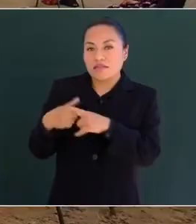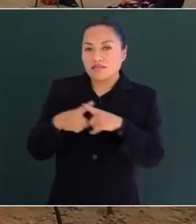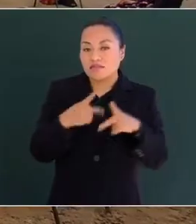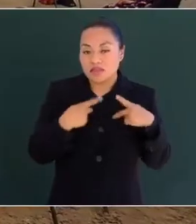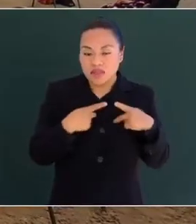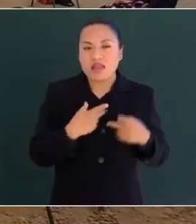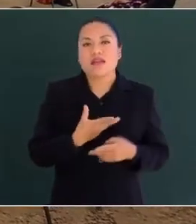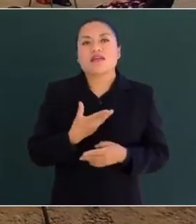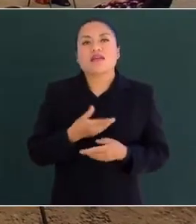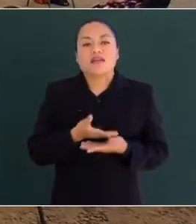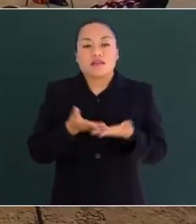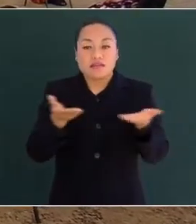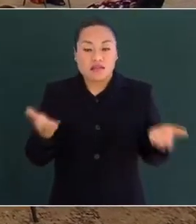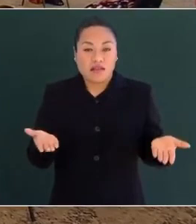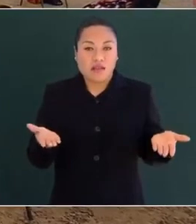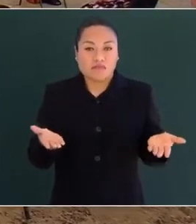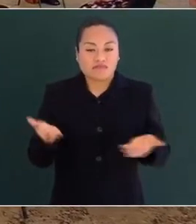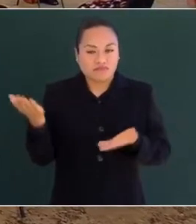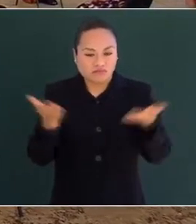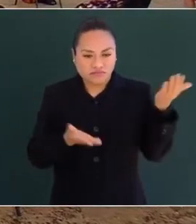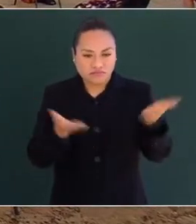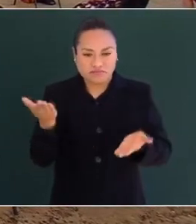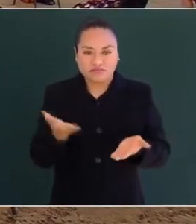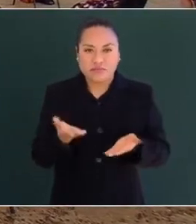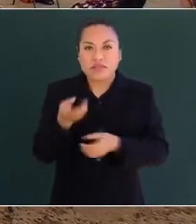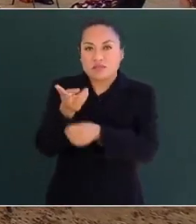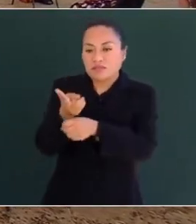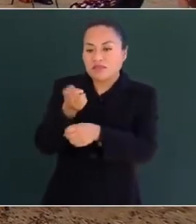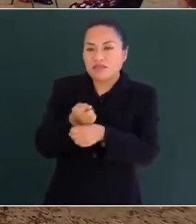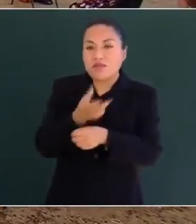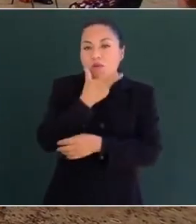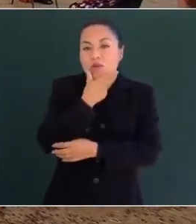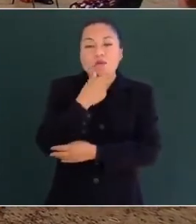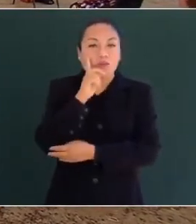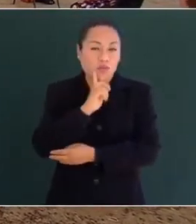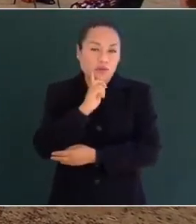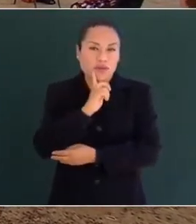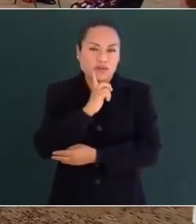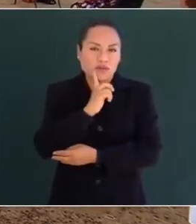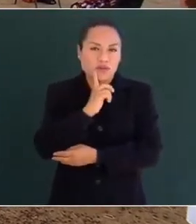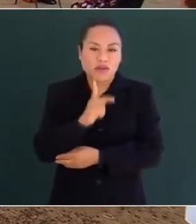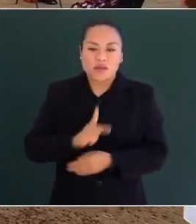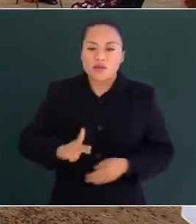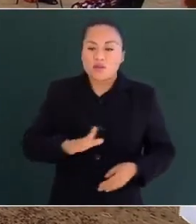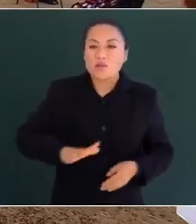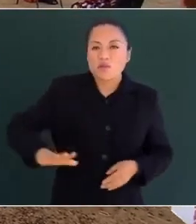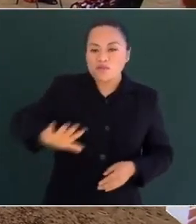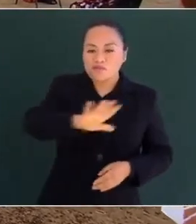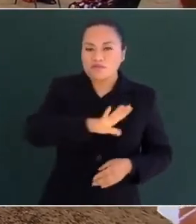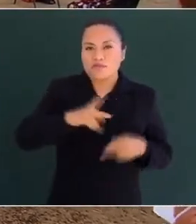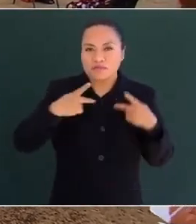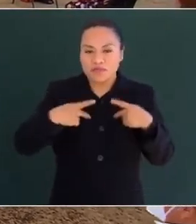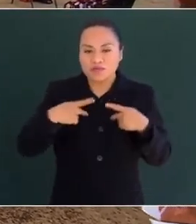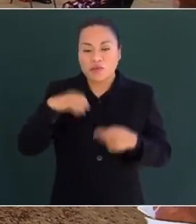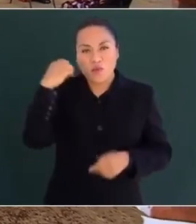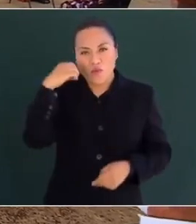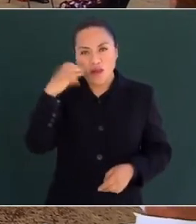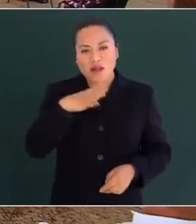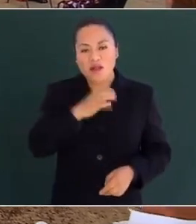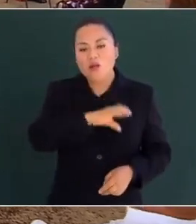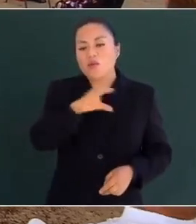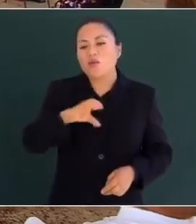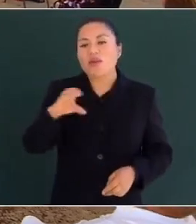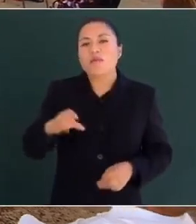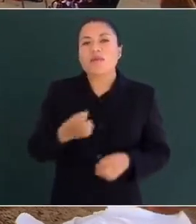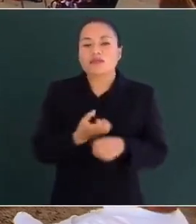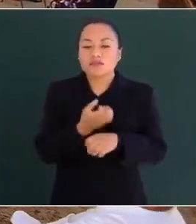ciudadanos secretarios que nos acompañan, invitados, invitadas, pueblo de Oaxaca, pueblo de Guerrero, pueblo de México.